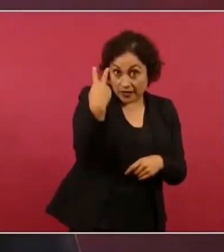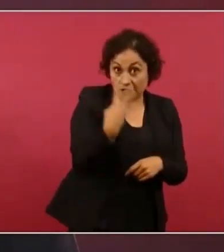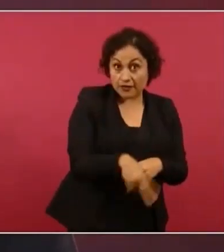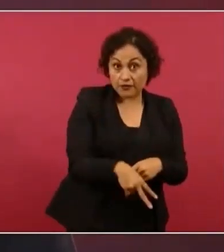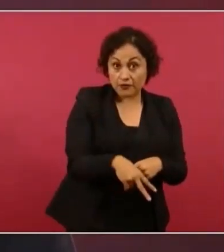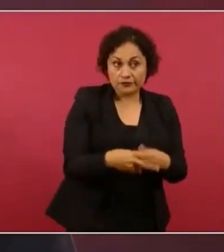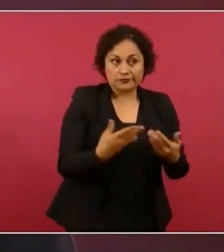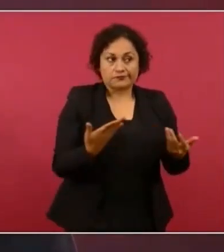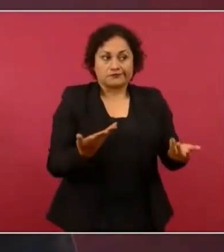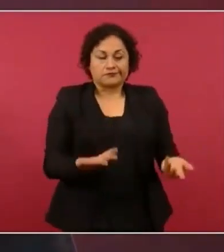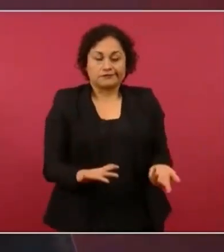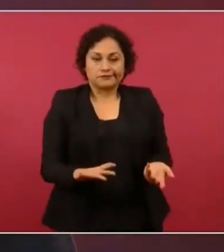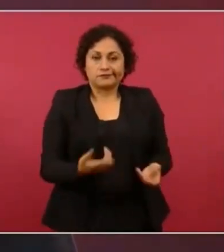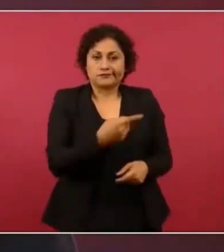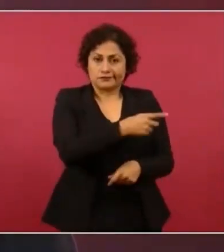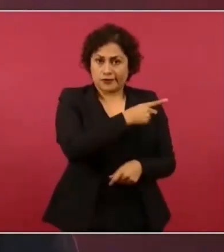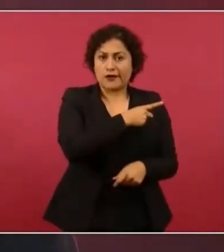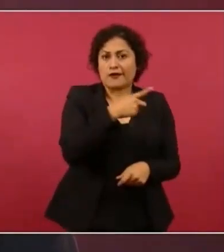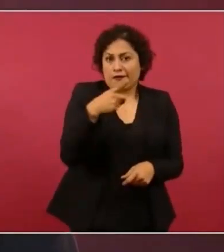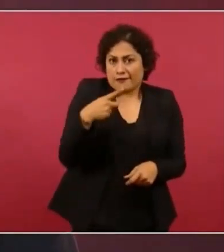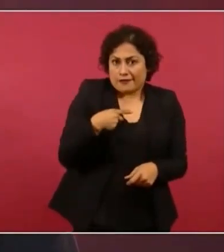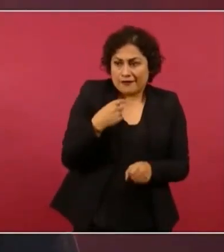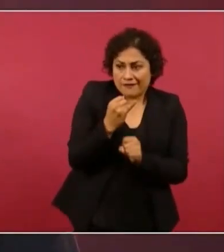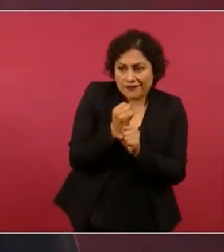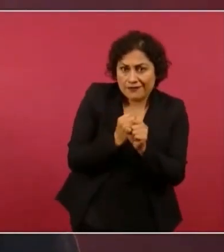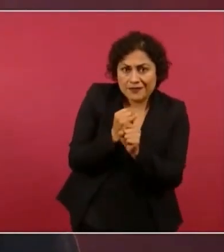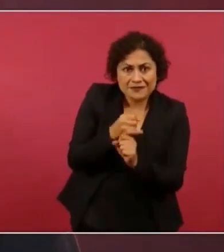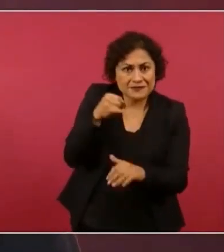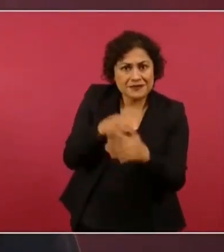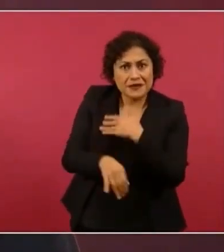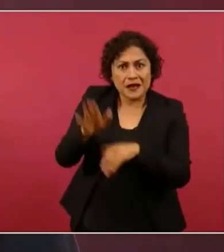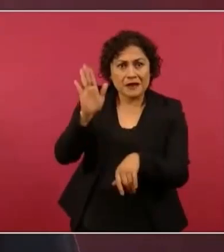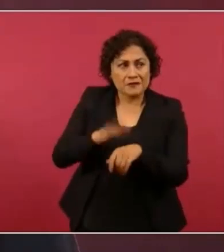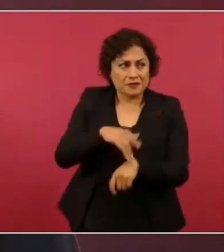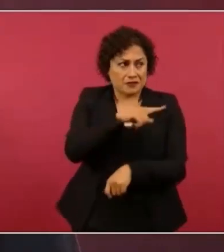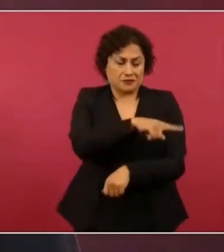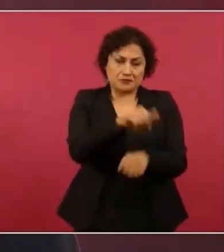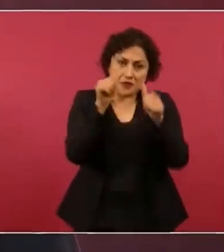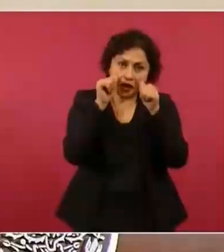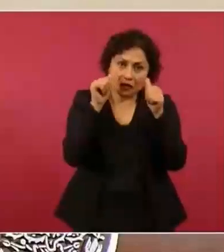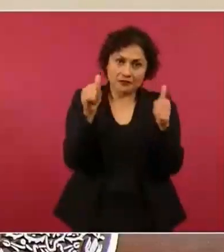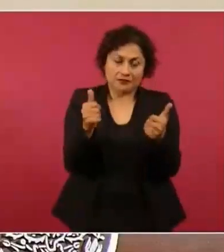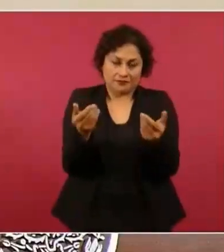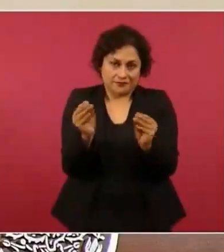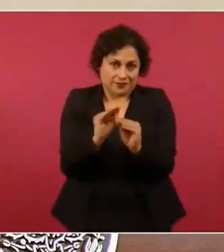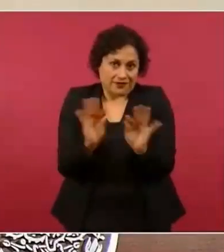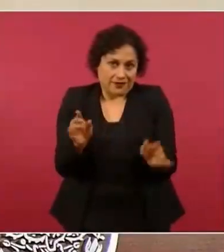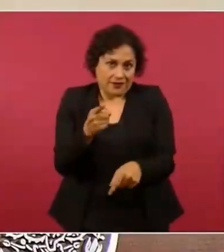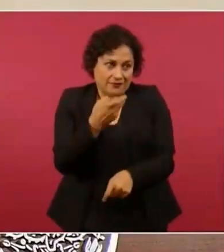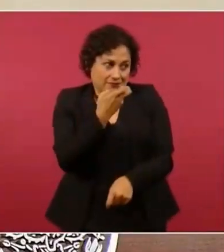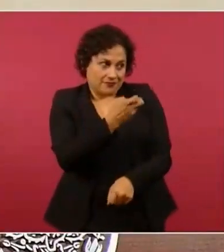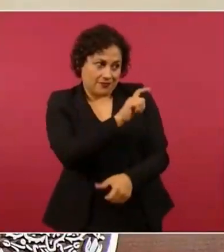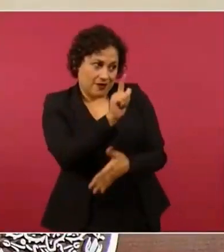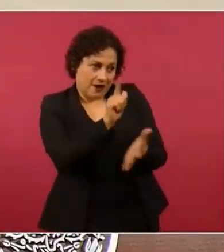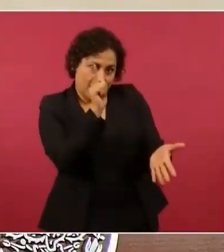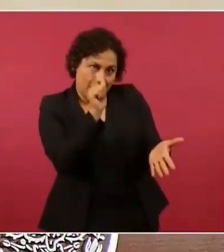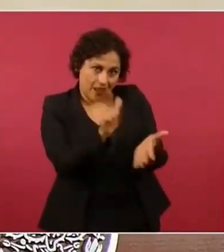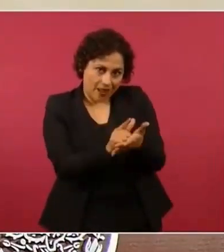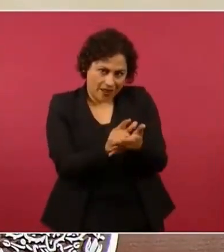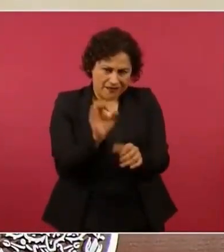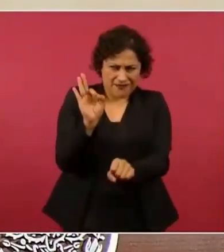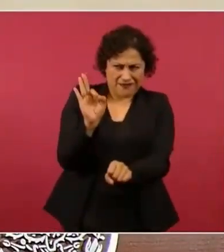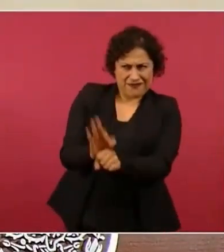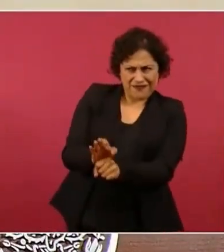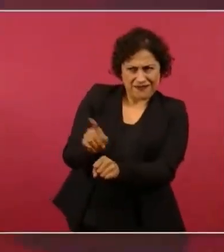interesarse justamente en lo contrario. Cualquiera lo podría suponer. El gobierno de